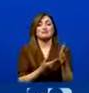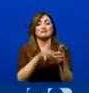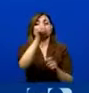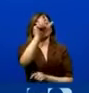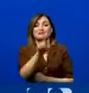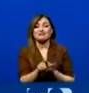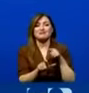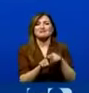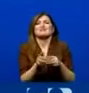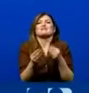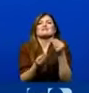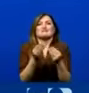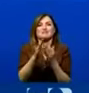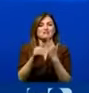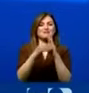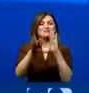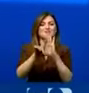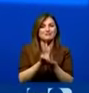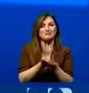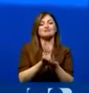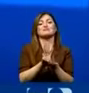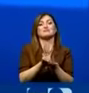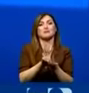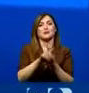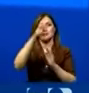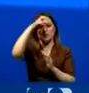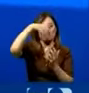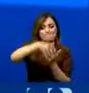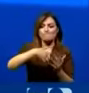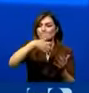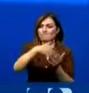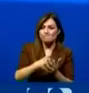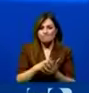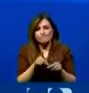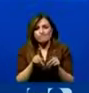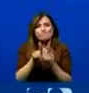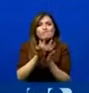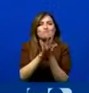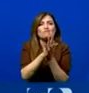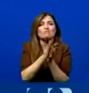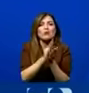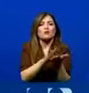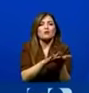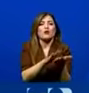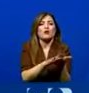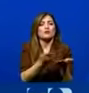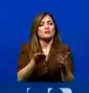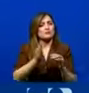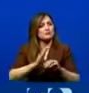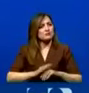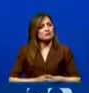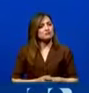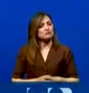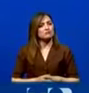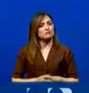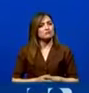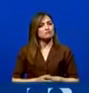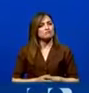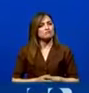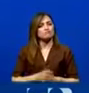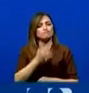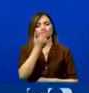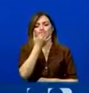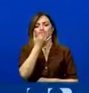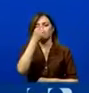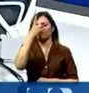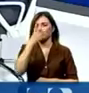que han estado inmersas en delitos de minería ilegal y que han sido amnistiados a través de esa decisión equivocada